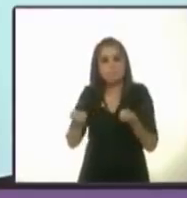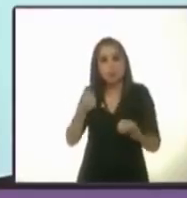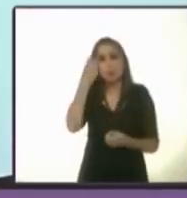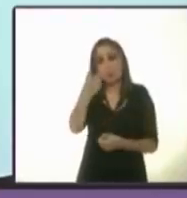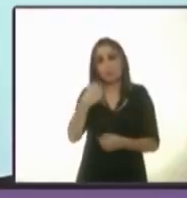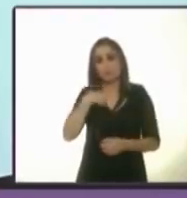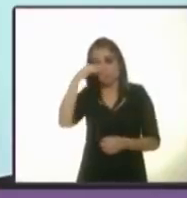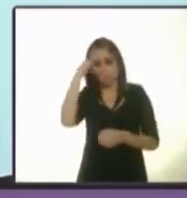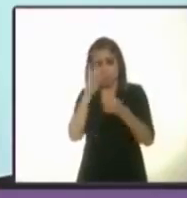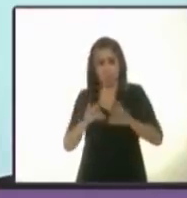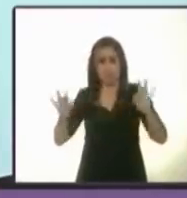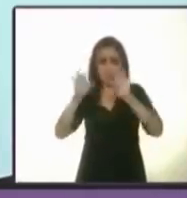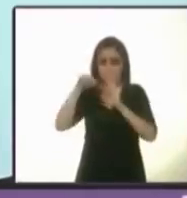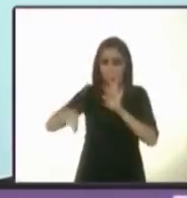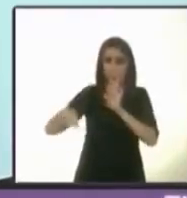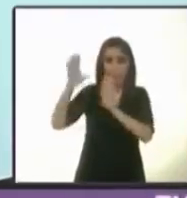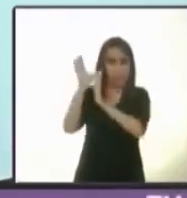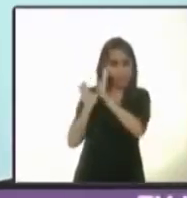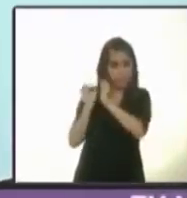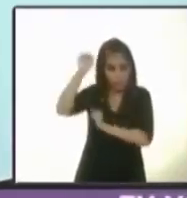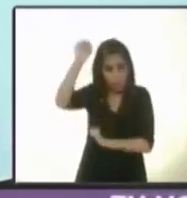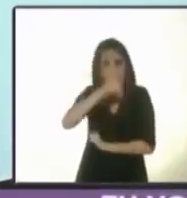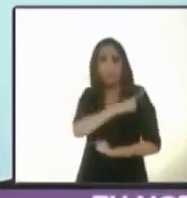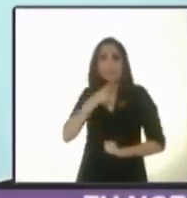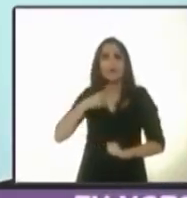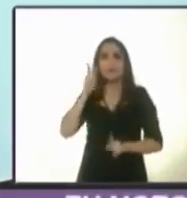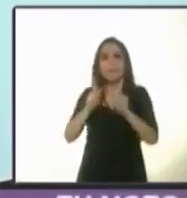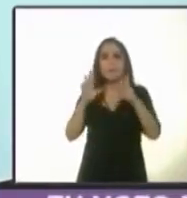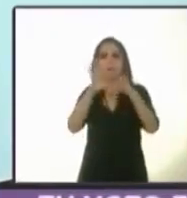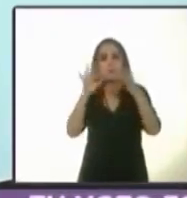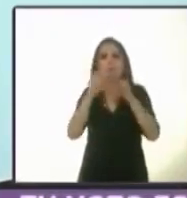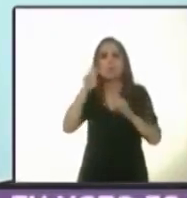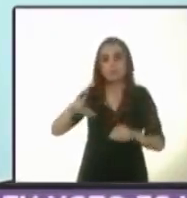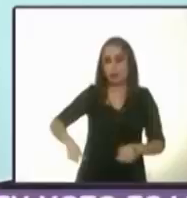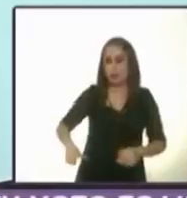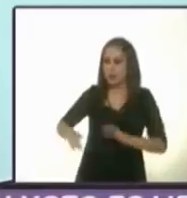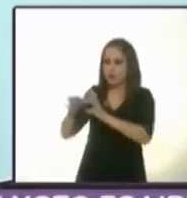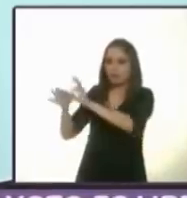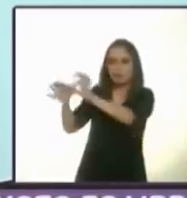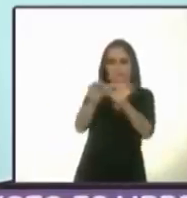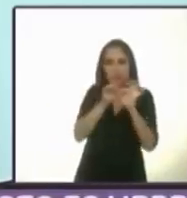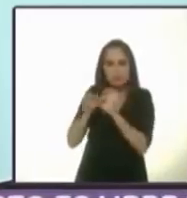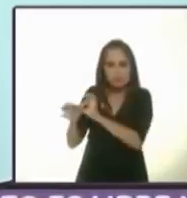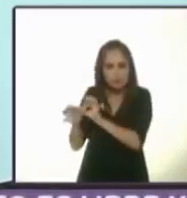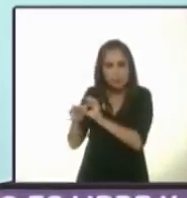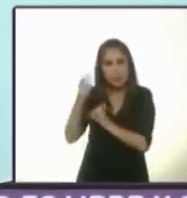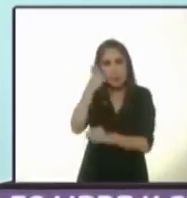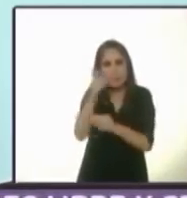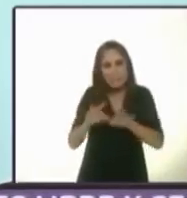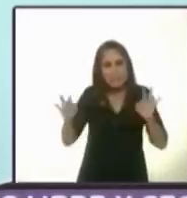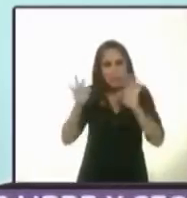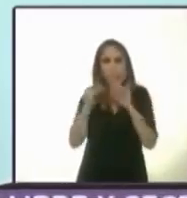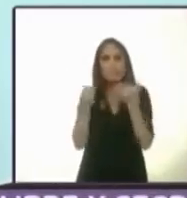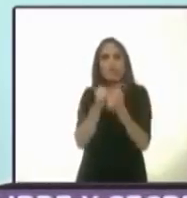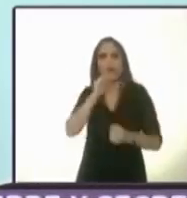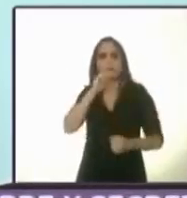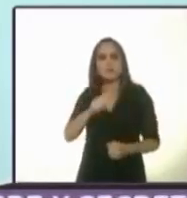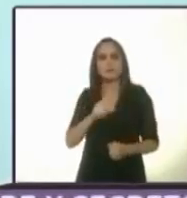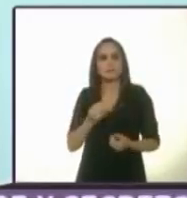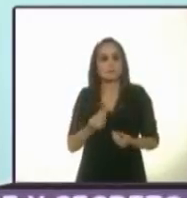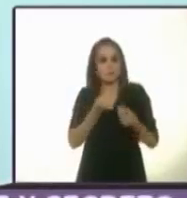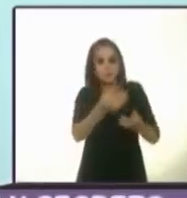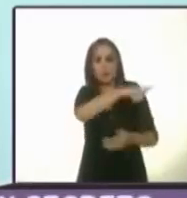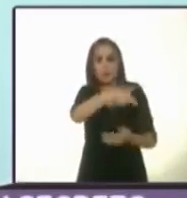importante que en nuestra Constitución se hable de gobiernos de coalición. Y creo que también es muy importante empoderar a los